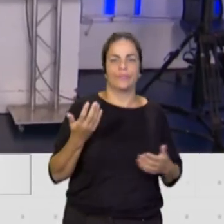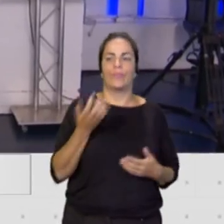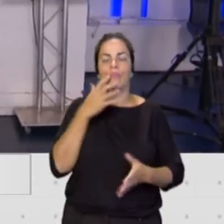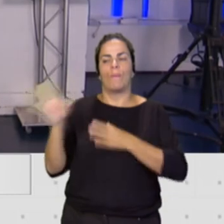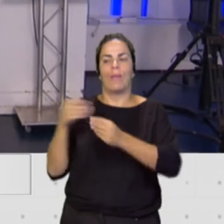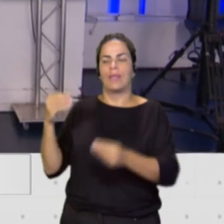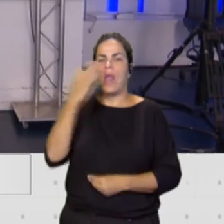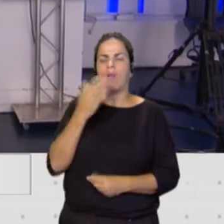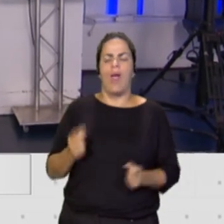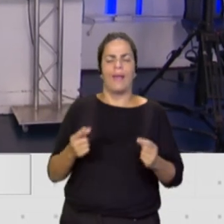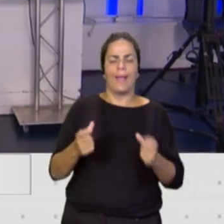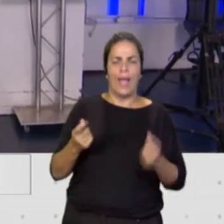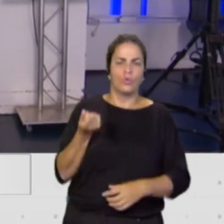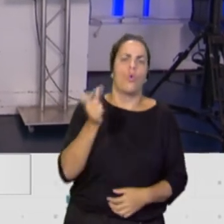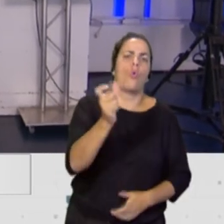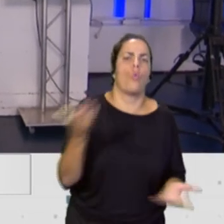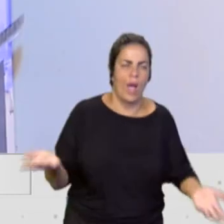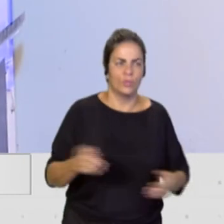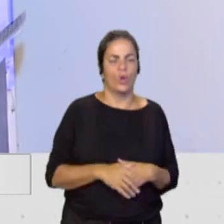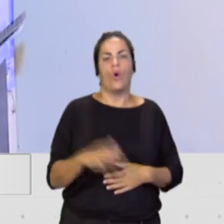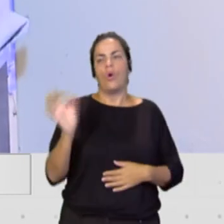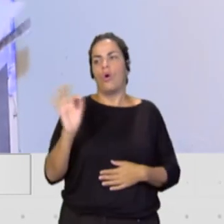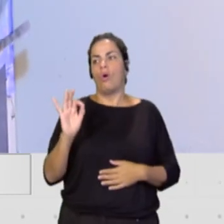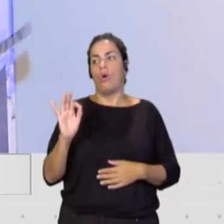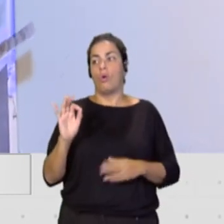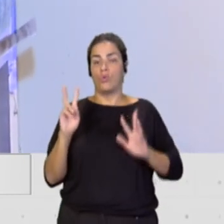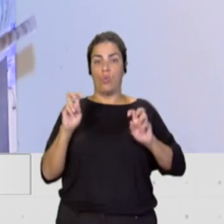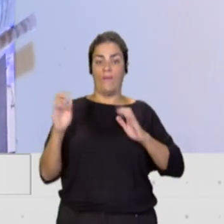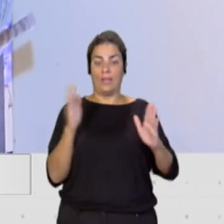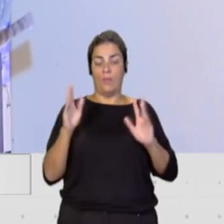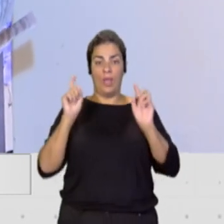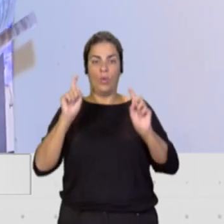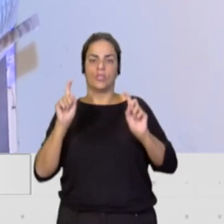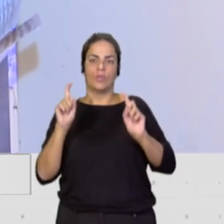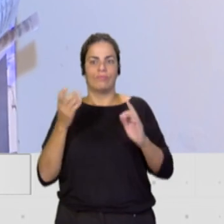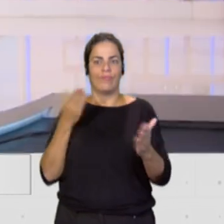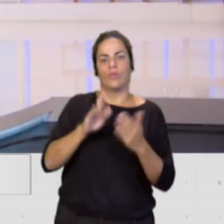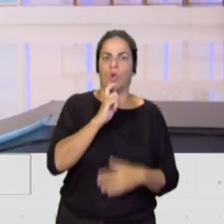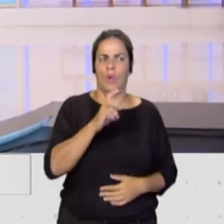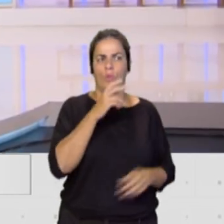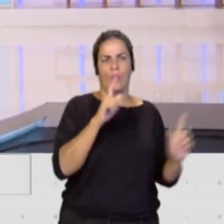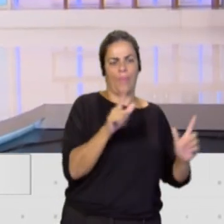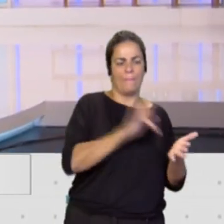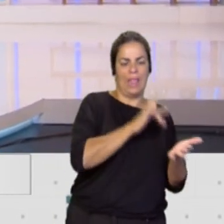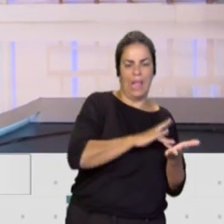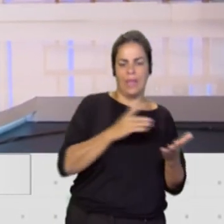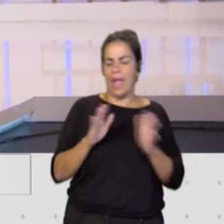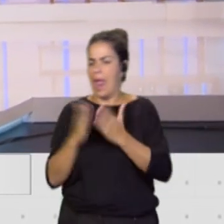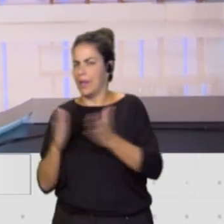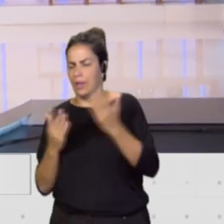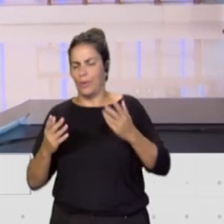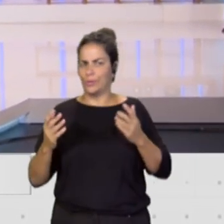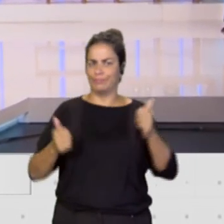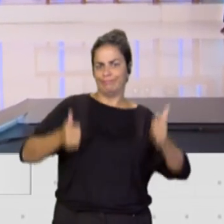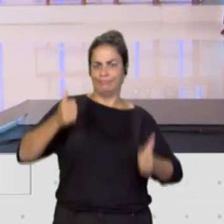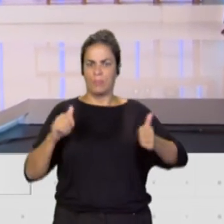material escolar, cómo se afronta esta nueva etapa de la educación en la que las pantallas se pelean con los libros y con la inminencia de la